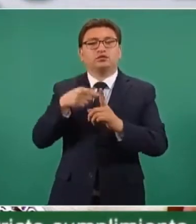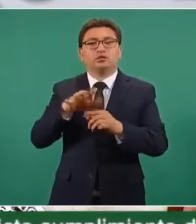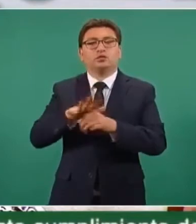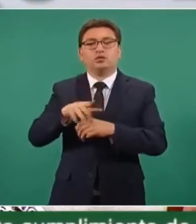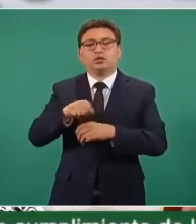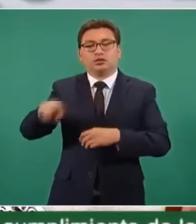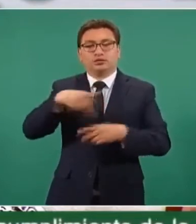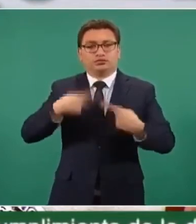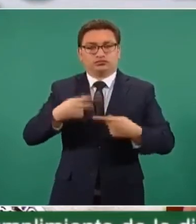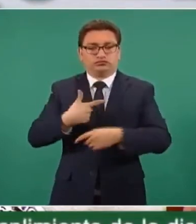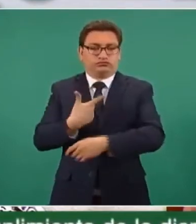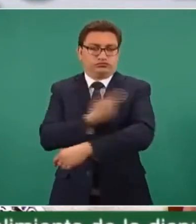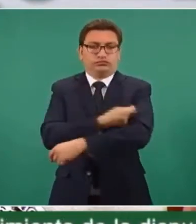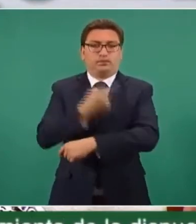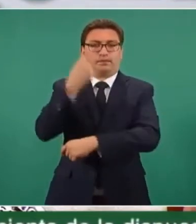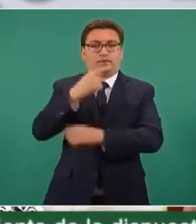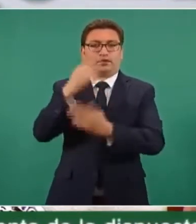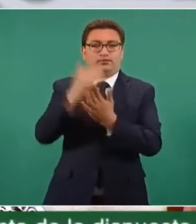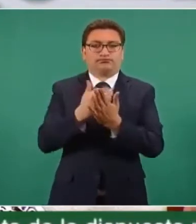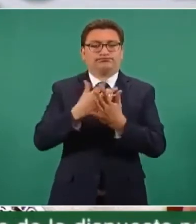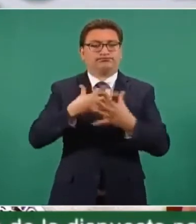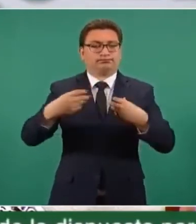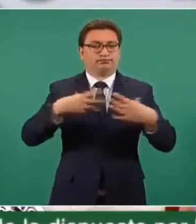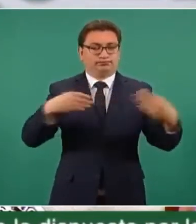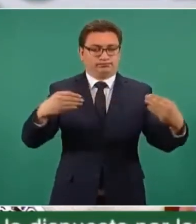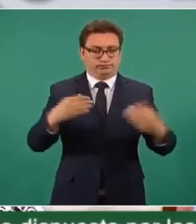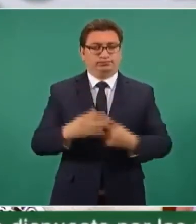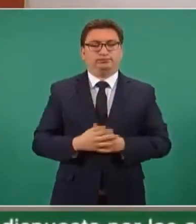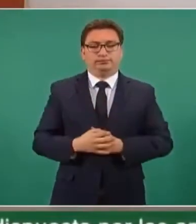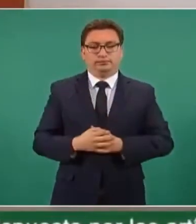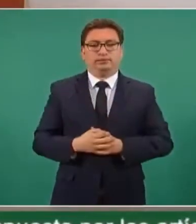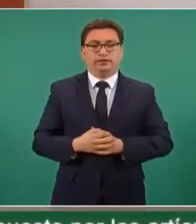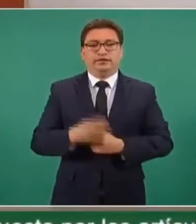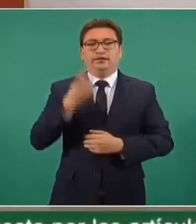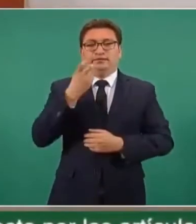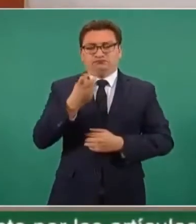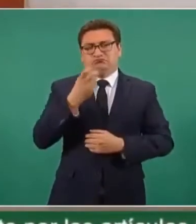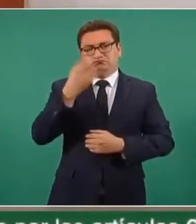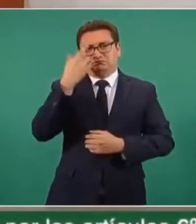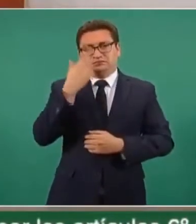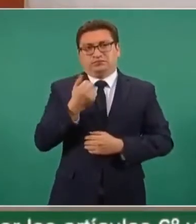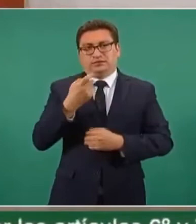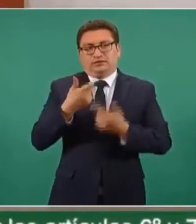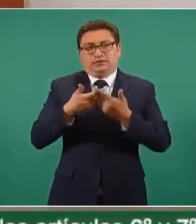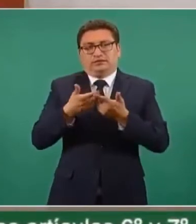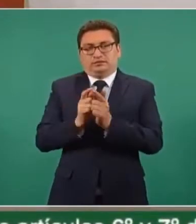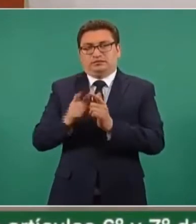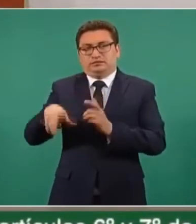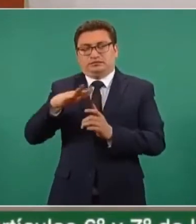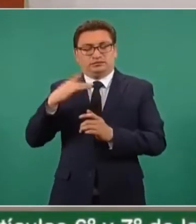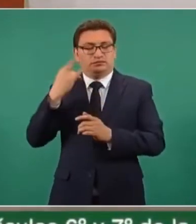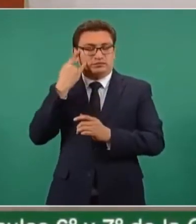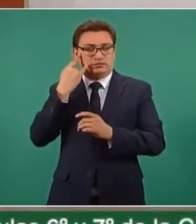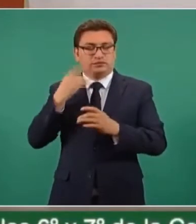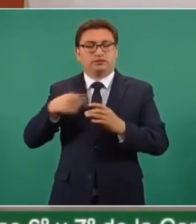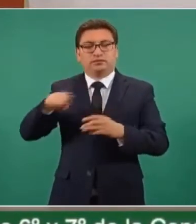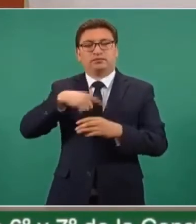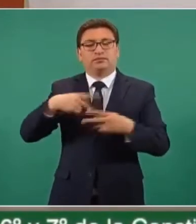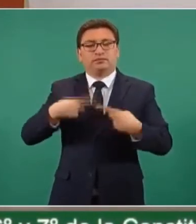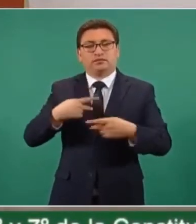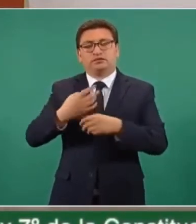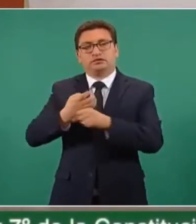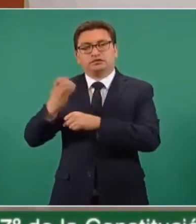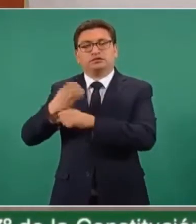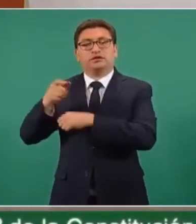condición epidémica, baja intensidad. Esto es la razón por la que iniciamos en el estado de Campeche, estado que